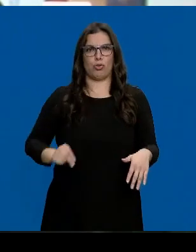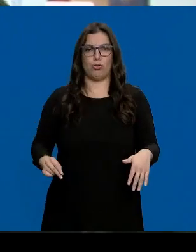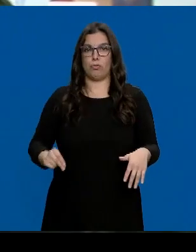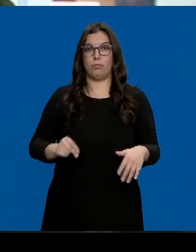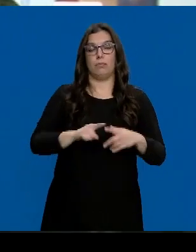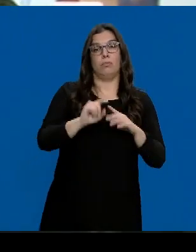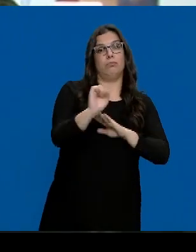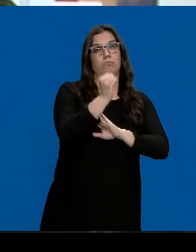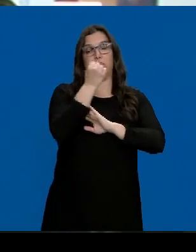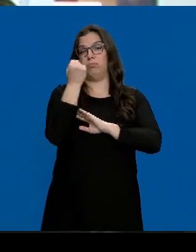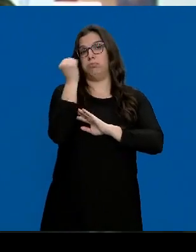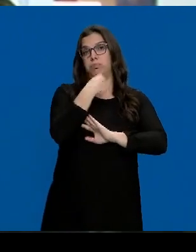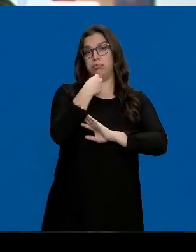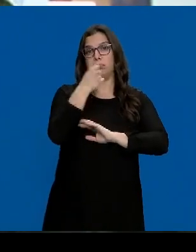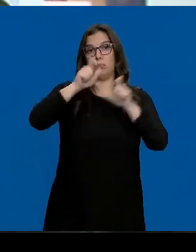dado la espalda a los abulenses.